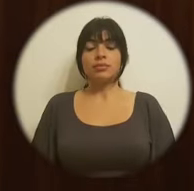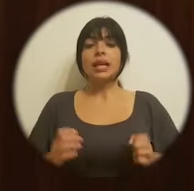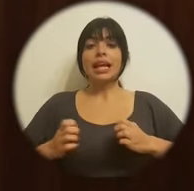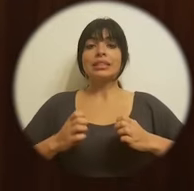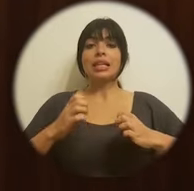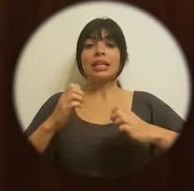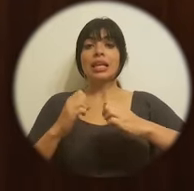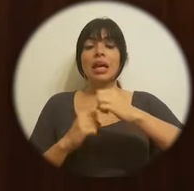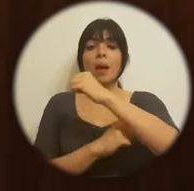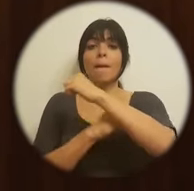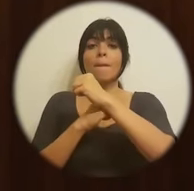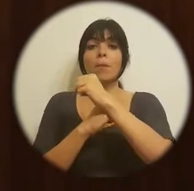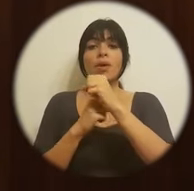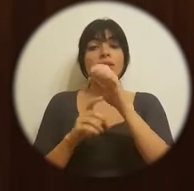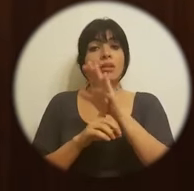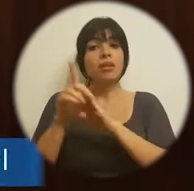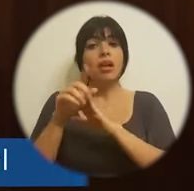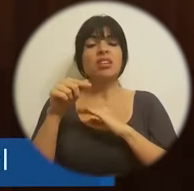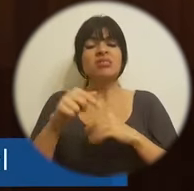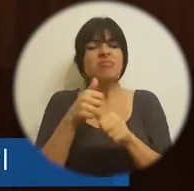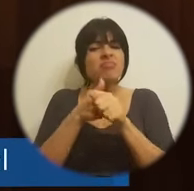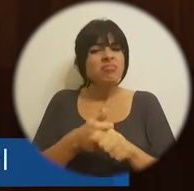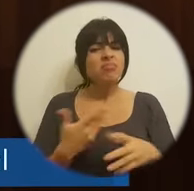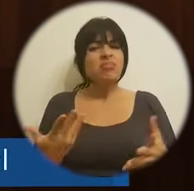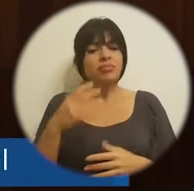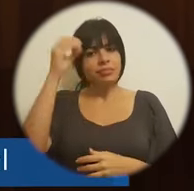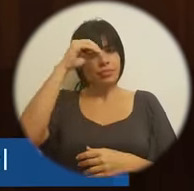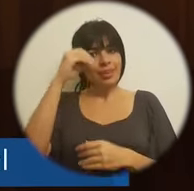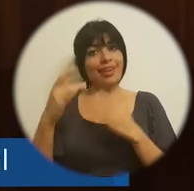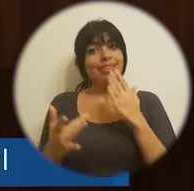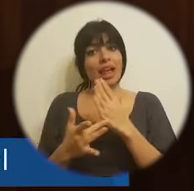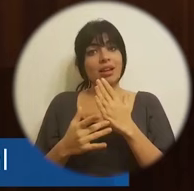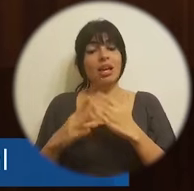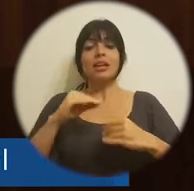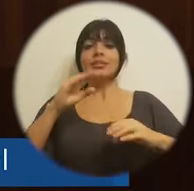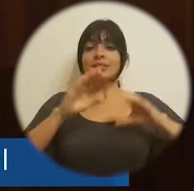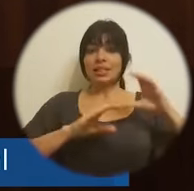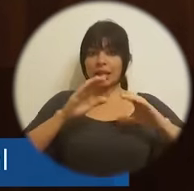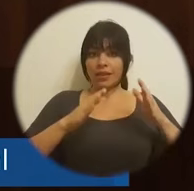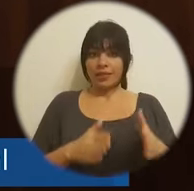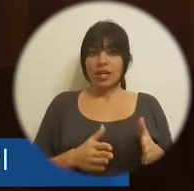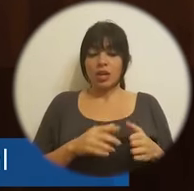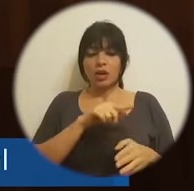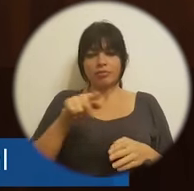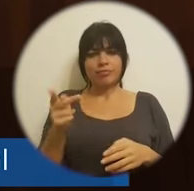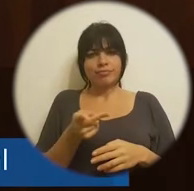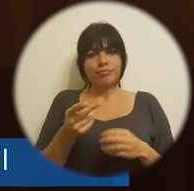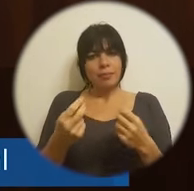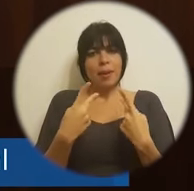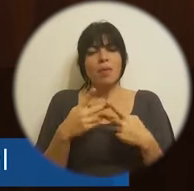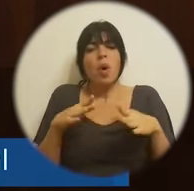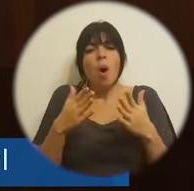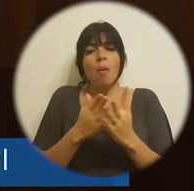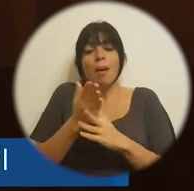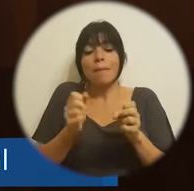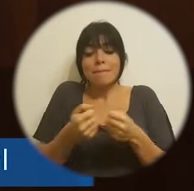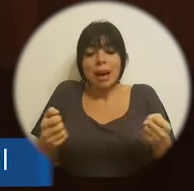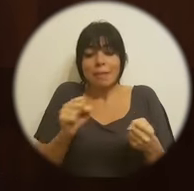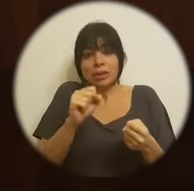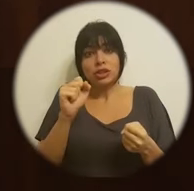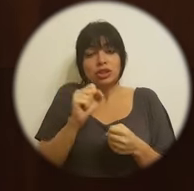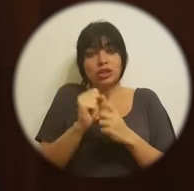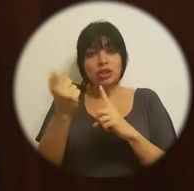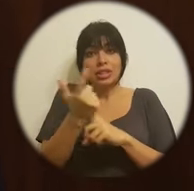La estrategia puente al desarrollo está basada en criterios técnicos y científicos que nos permiten por medio de